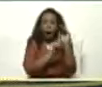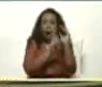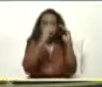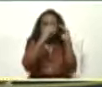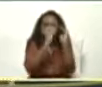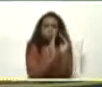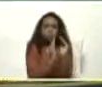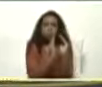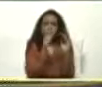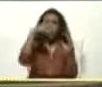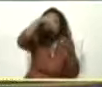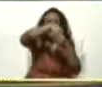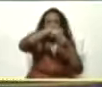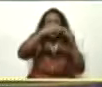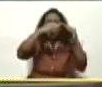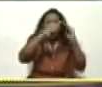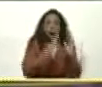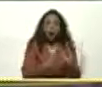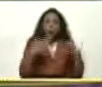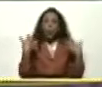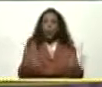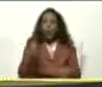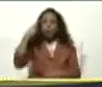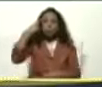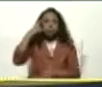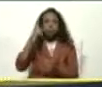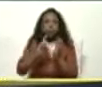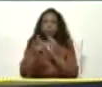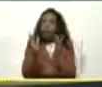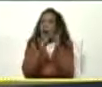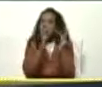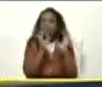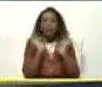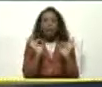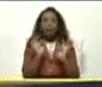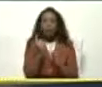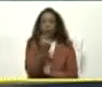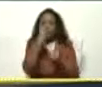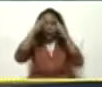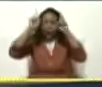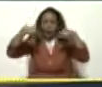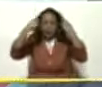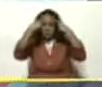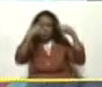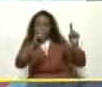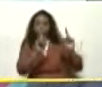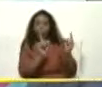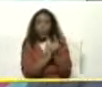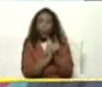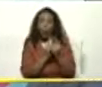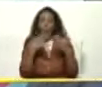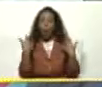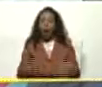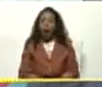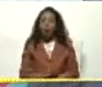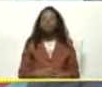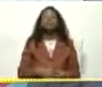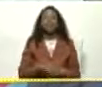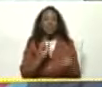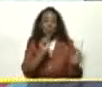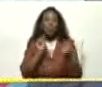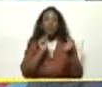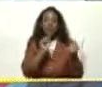Hay un aparatico Que viene generando También Es un gran debate Rectora